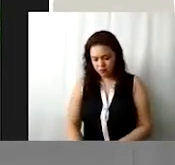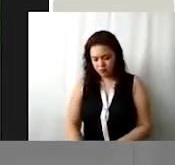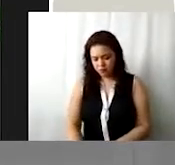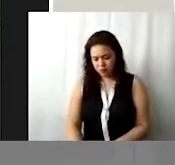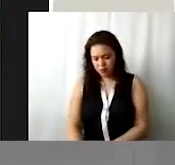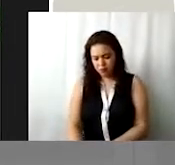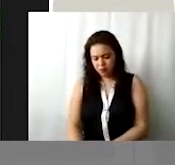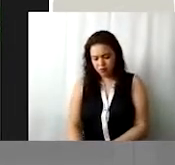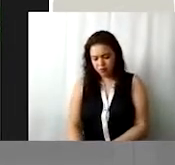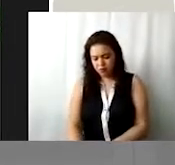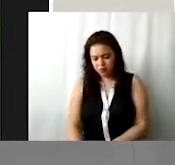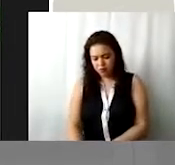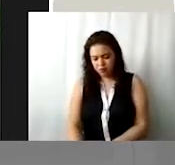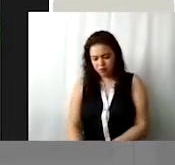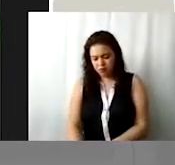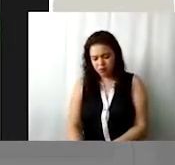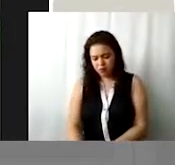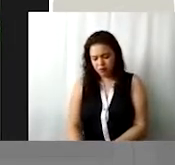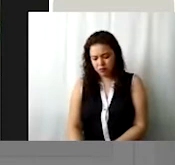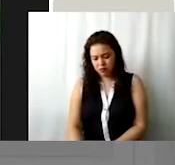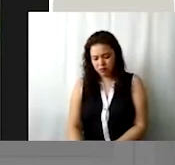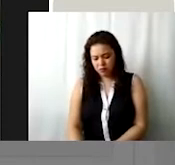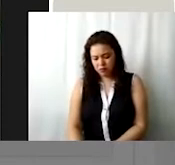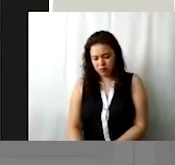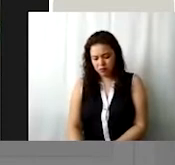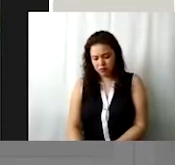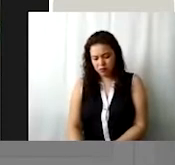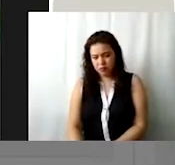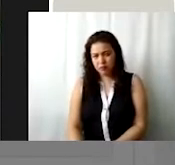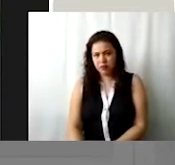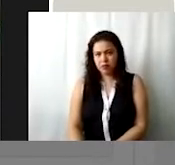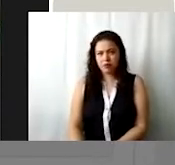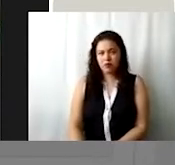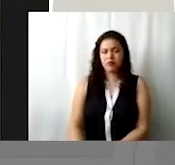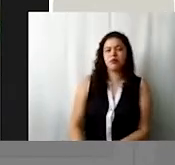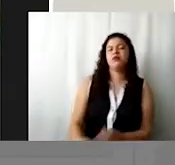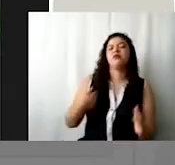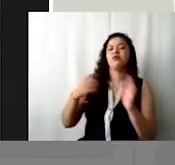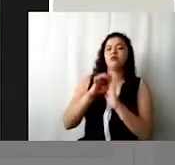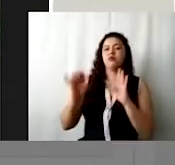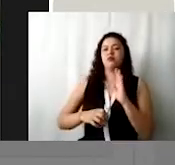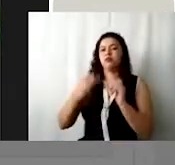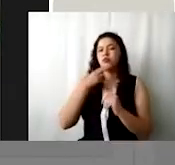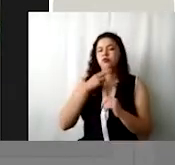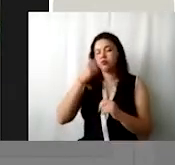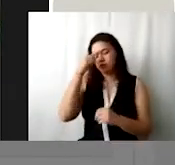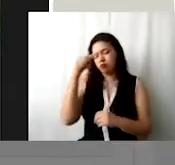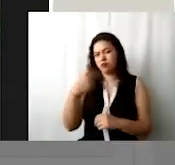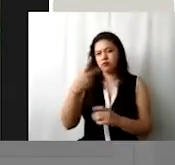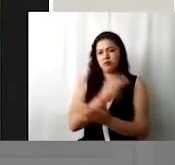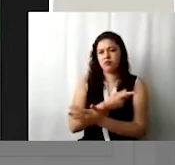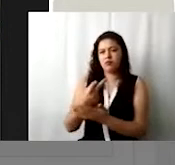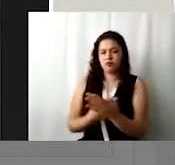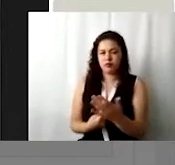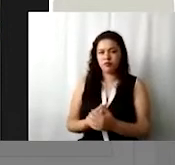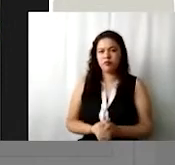Aquí vamos a agregar, voy a utilizar algunos de los ejemplos que tengo aquí. Nombre de mi programa, lo voy a